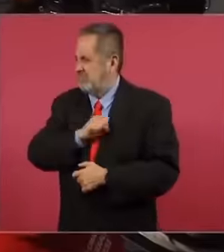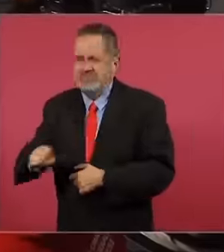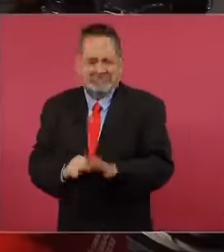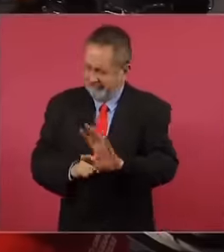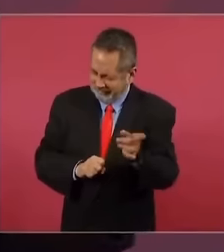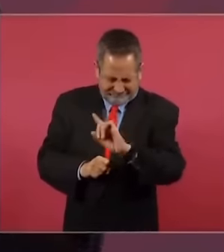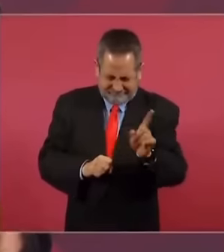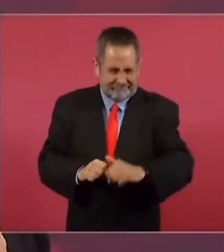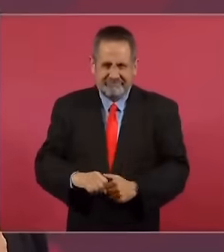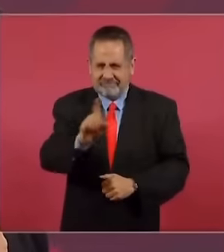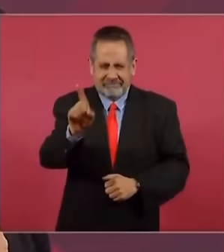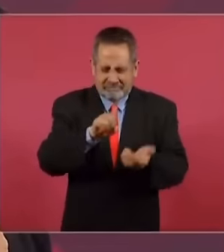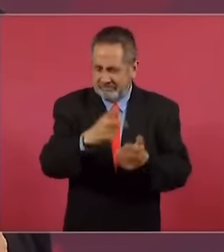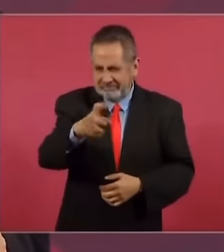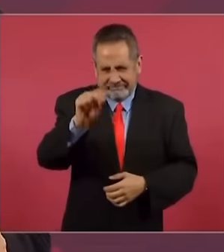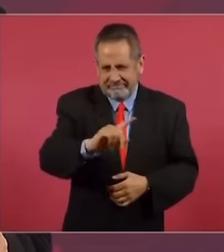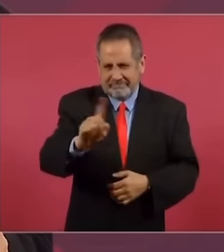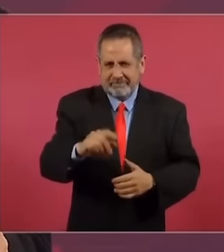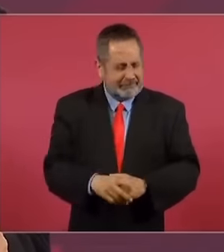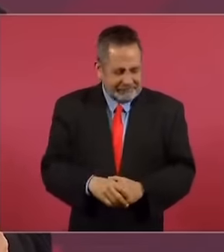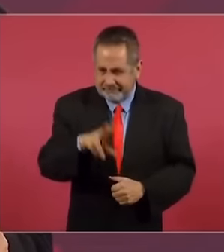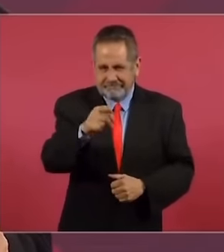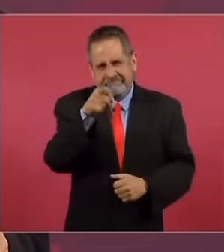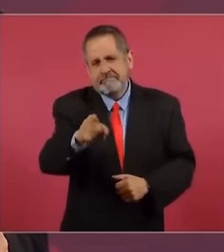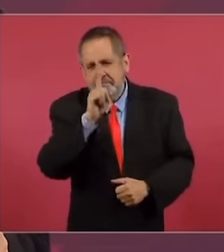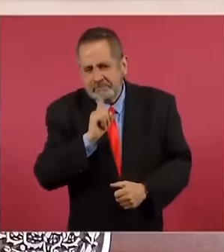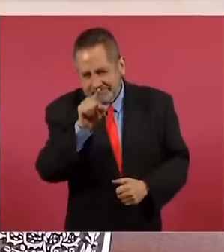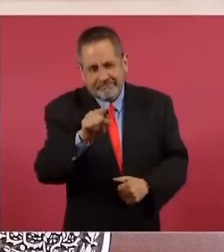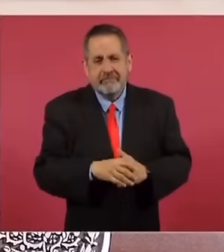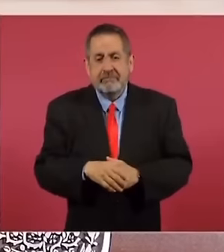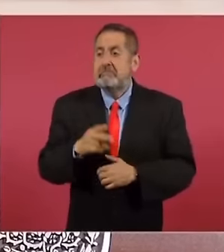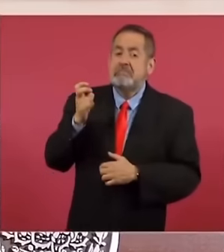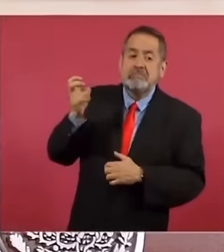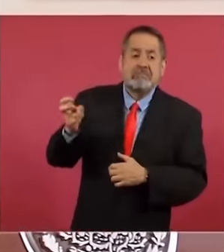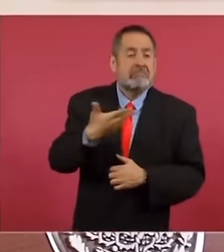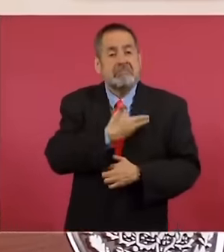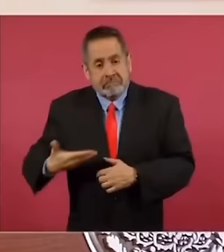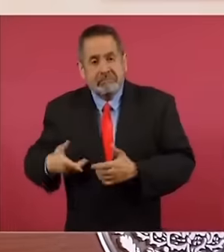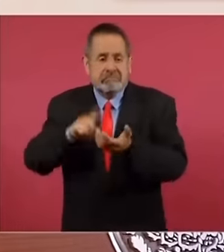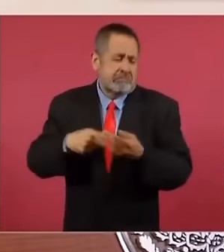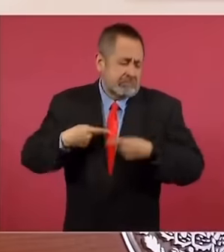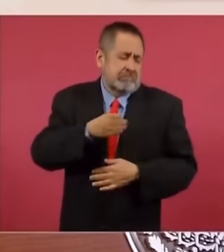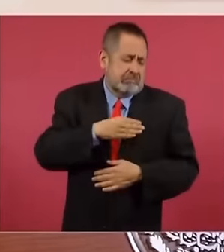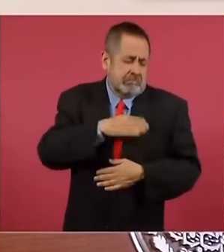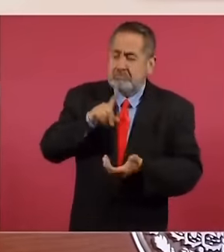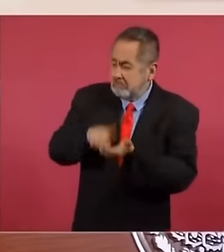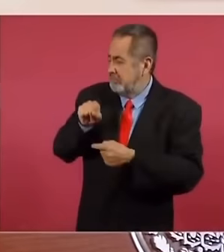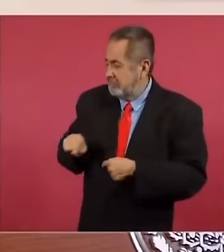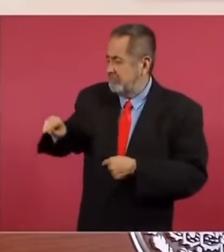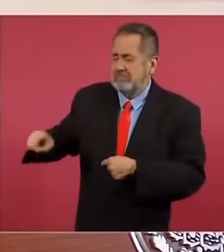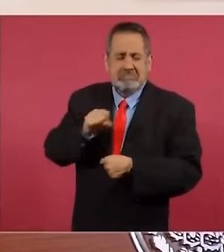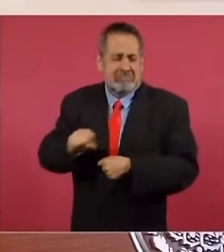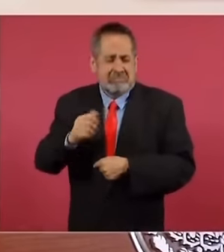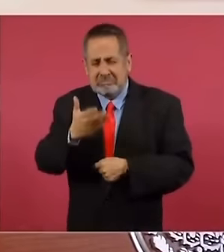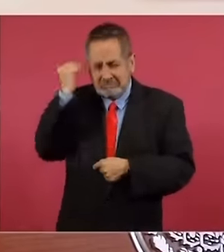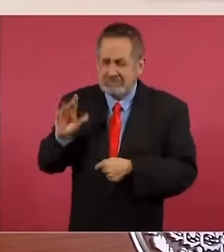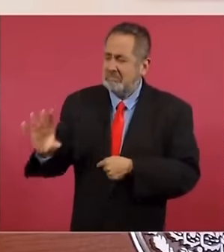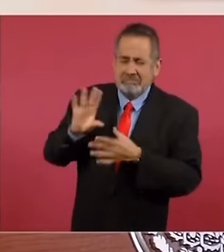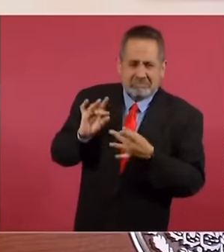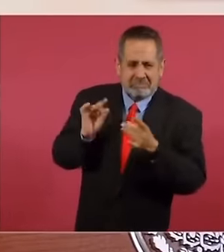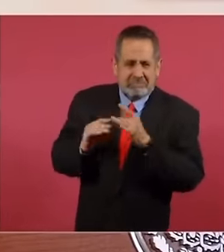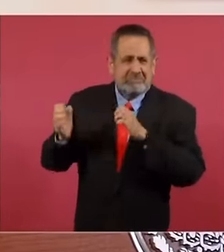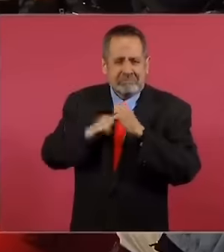los malos. No, no es así, no es así, es mentira eso de que es que el presidente tiene muy buenas intenciones, pero los colaboradores, los